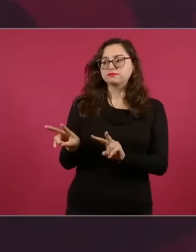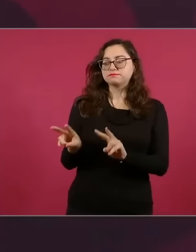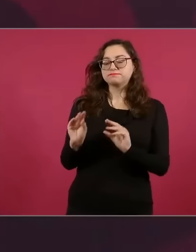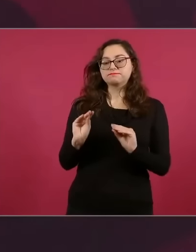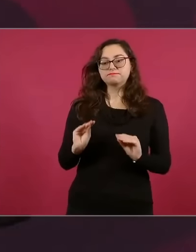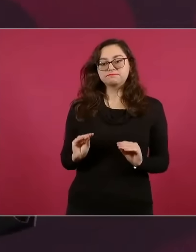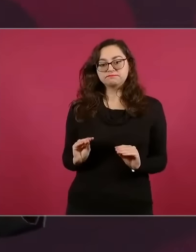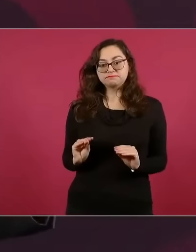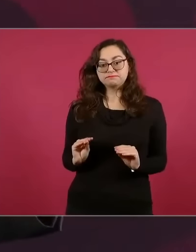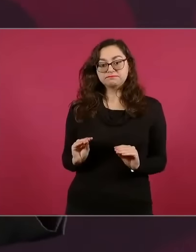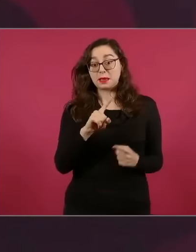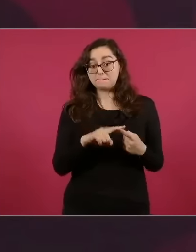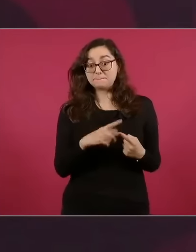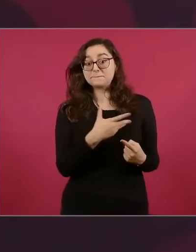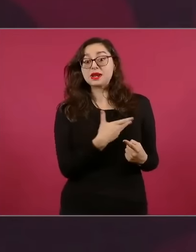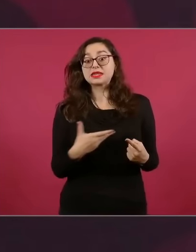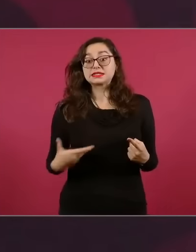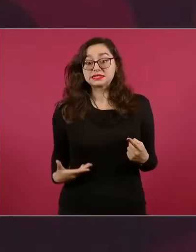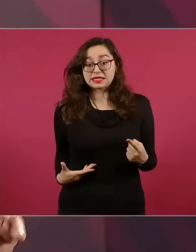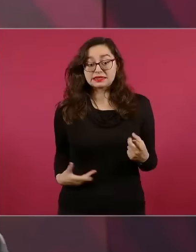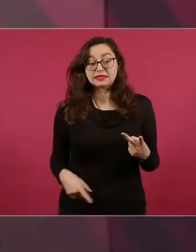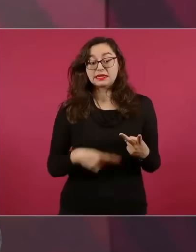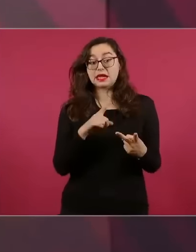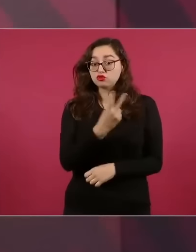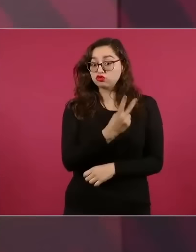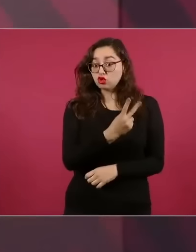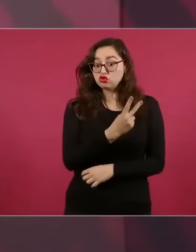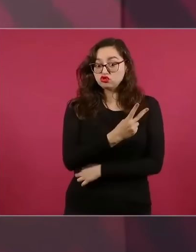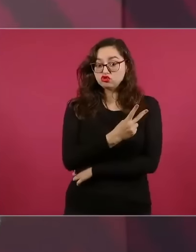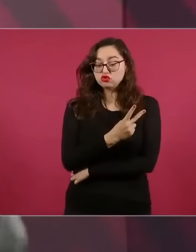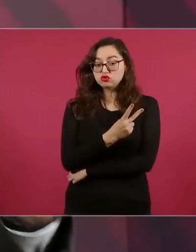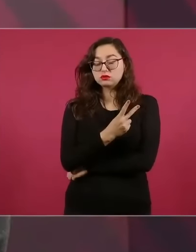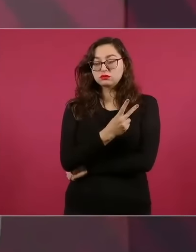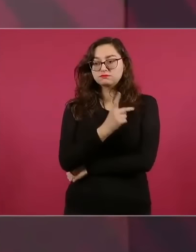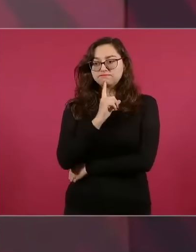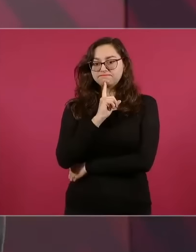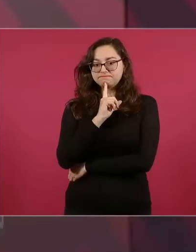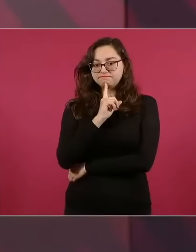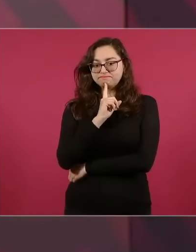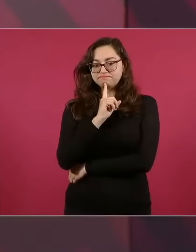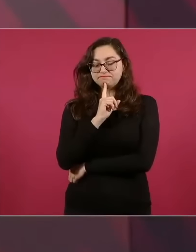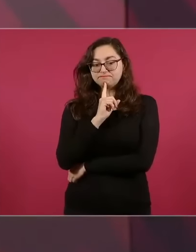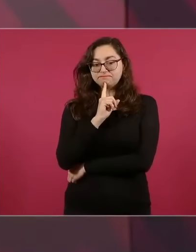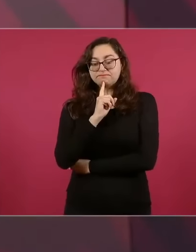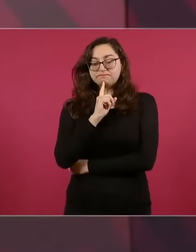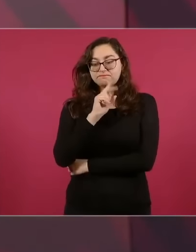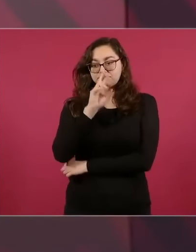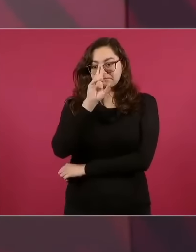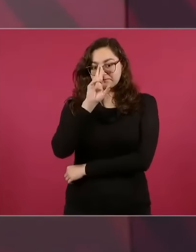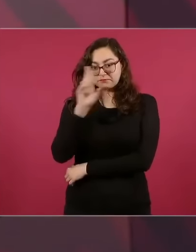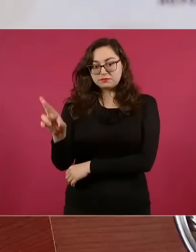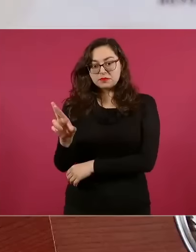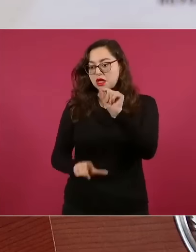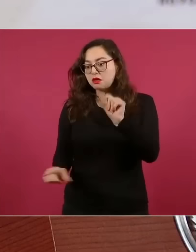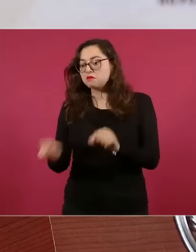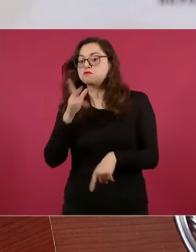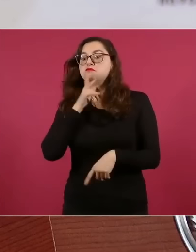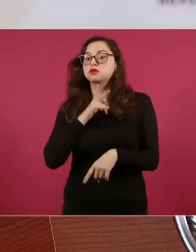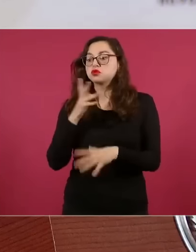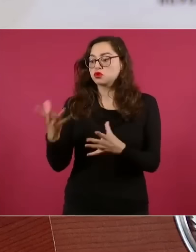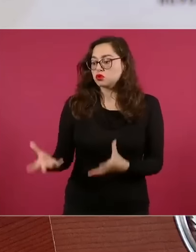el presidente Roosevelt y el embajador de lo mejor, respetuosos de la decisión